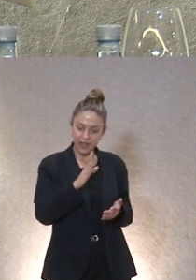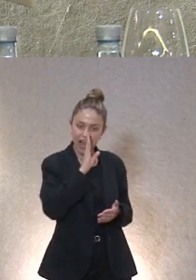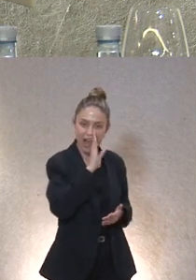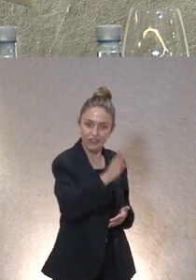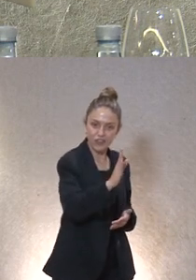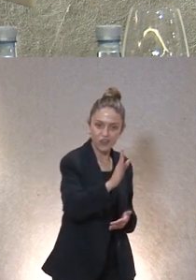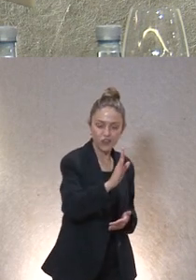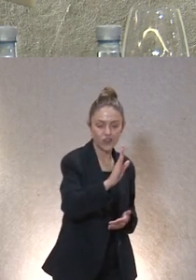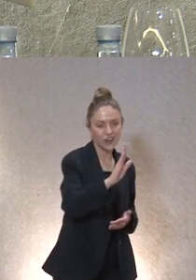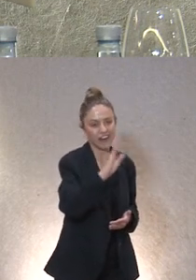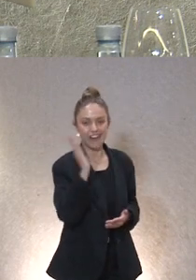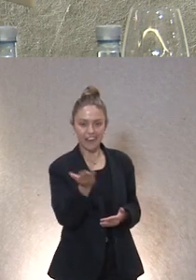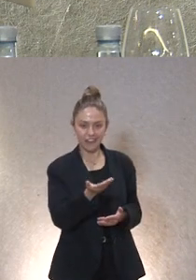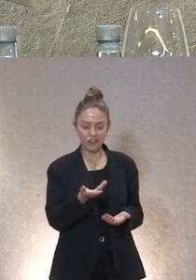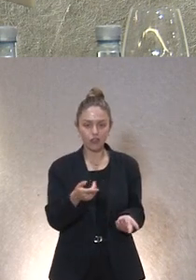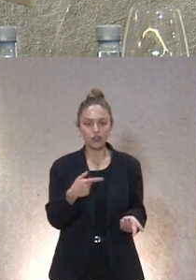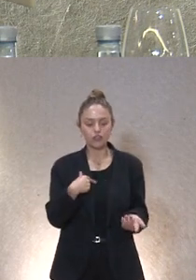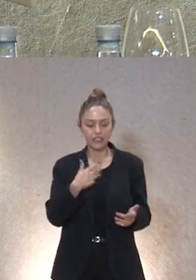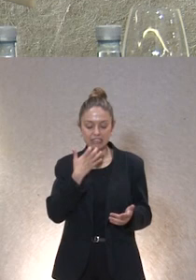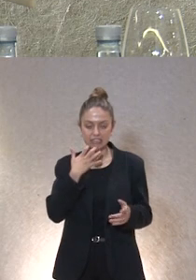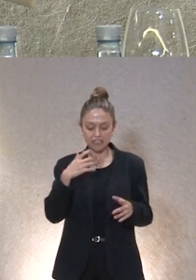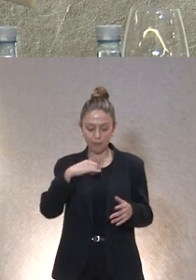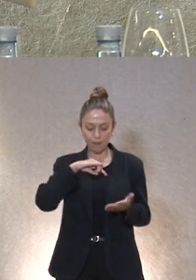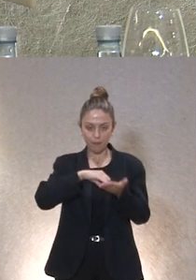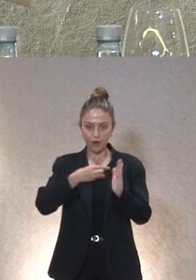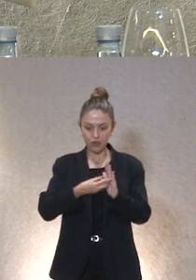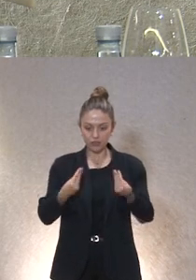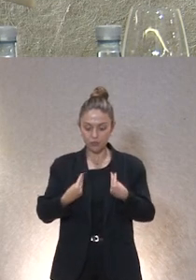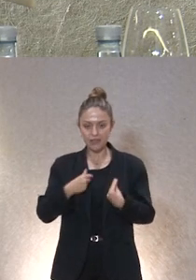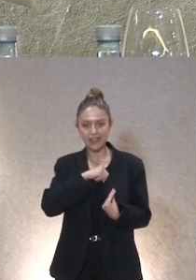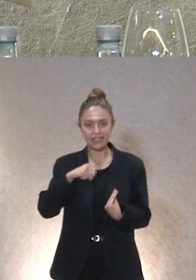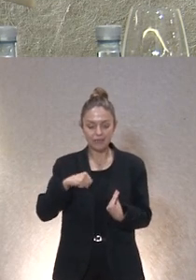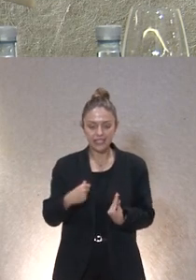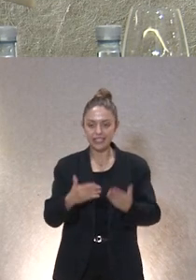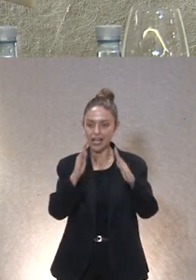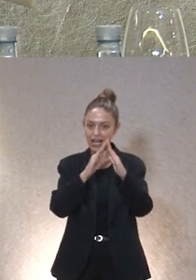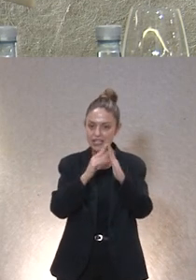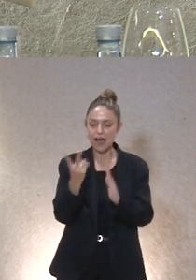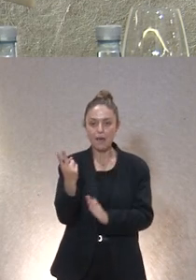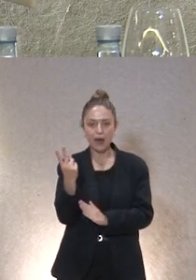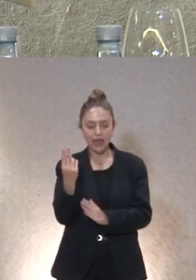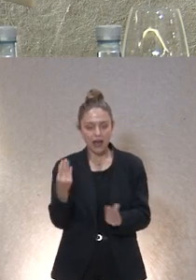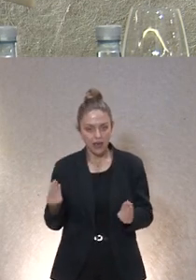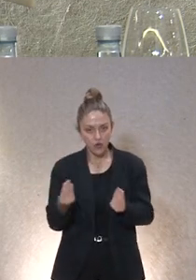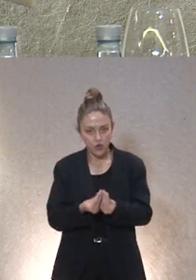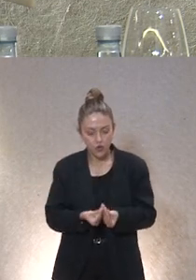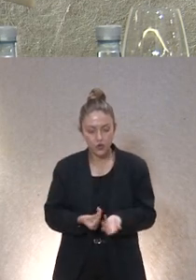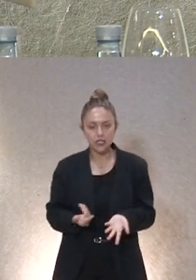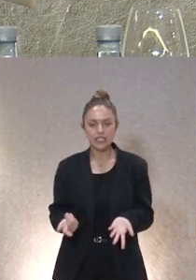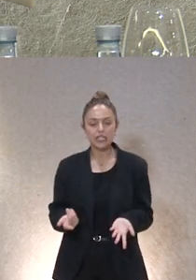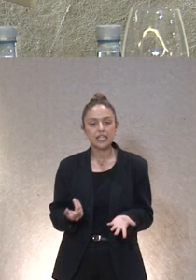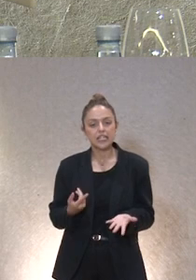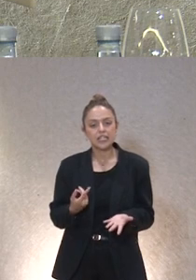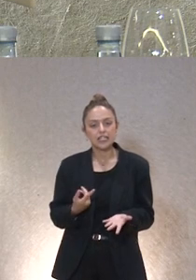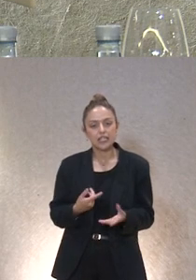no te enteras o sea la persona si vive en un proyecto de vida independiente vive en su casa con su pareja o con quien sea y utiliza